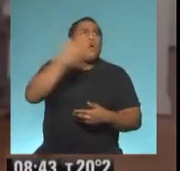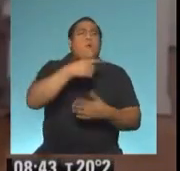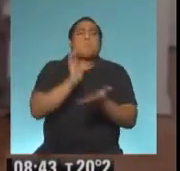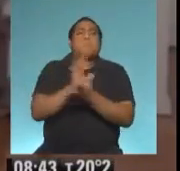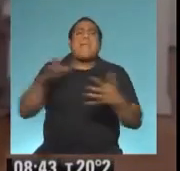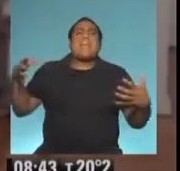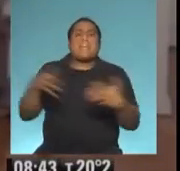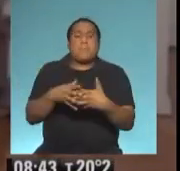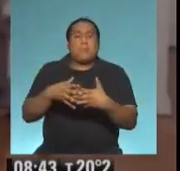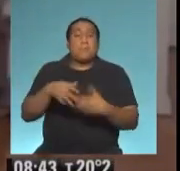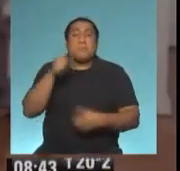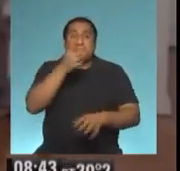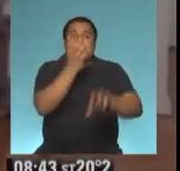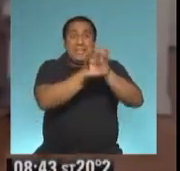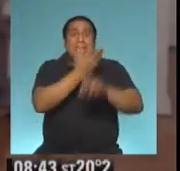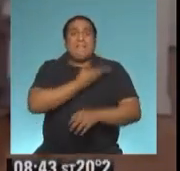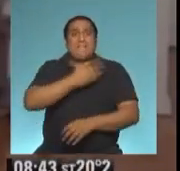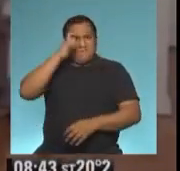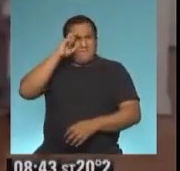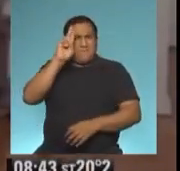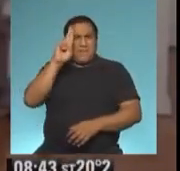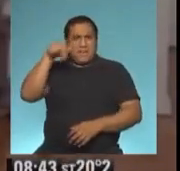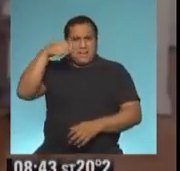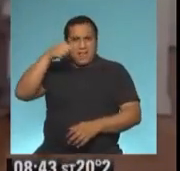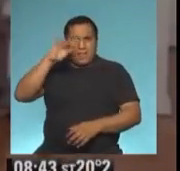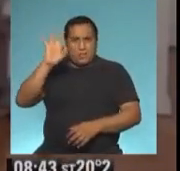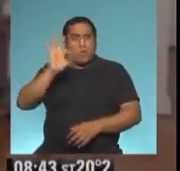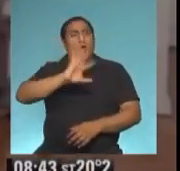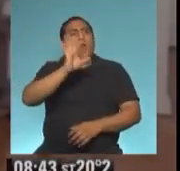Galarraga, ¿cómo te va? Bienvenido acá a Natalia Paratórez.